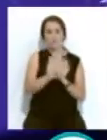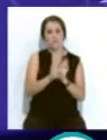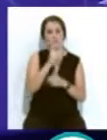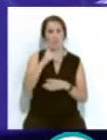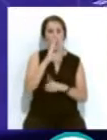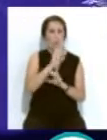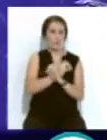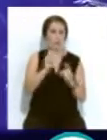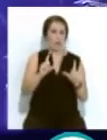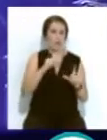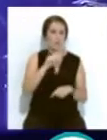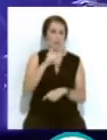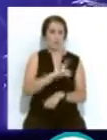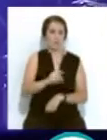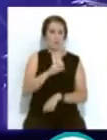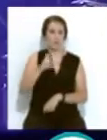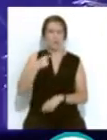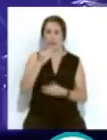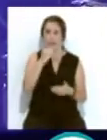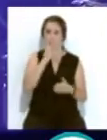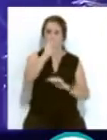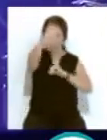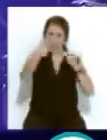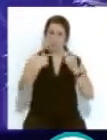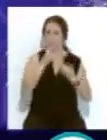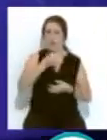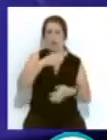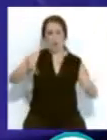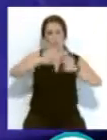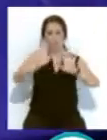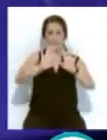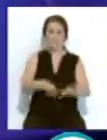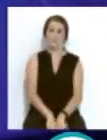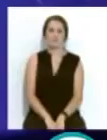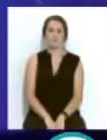ocaidigital.es. Como siempre, gracias por su atención y muy buenas noches.